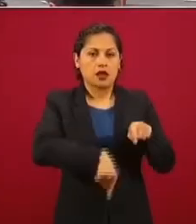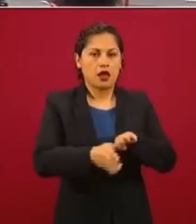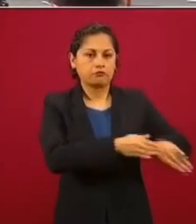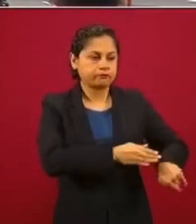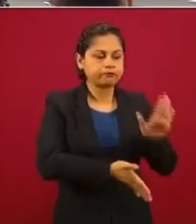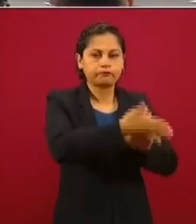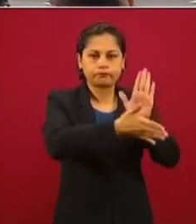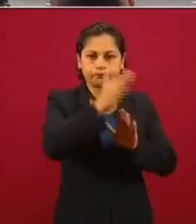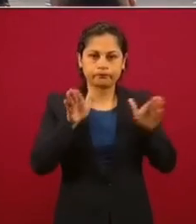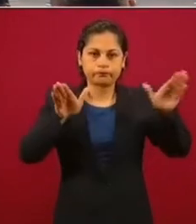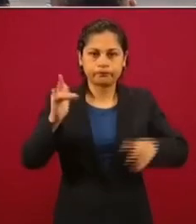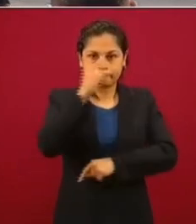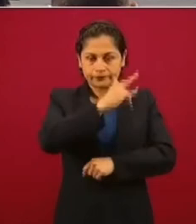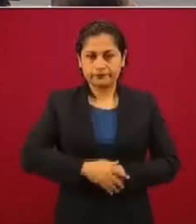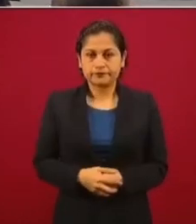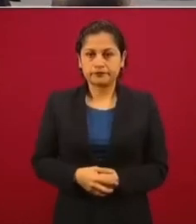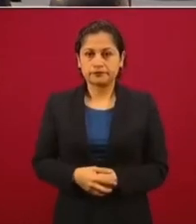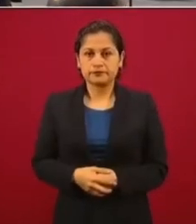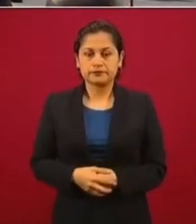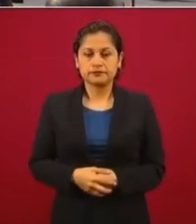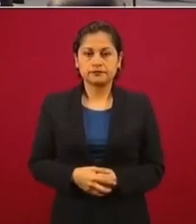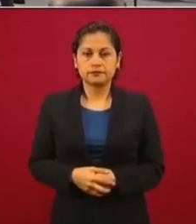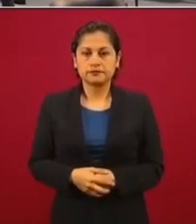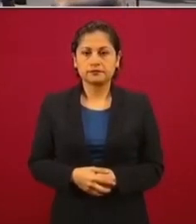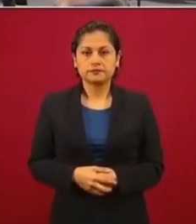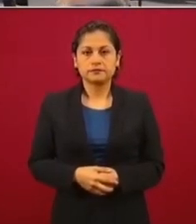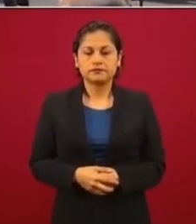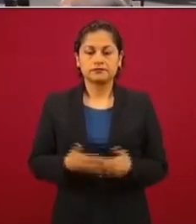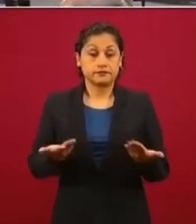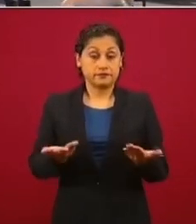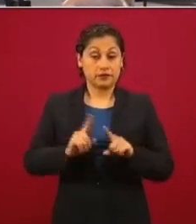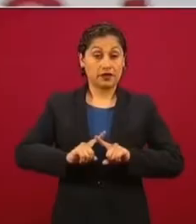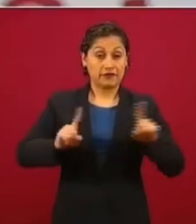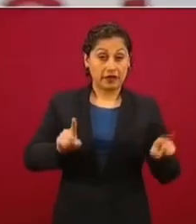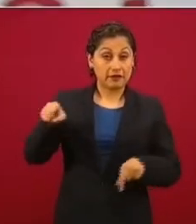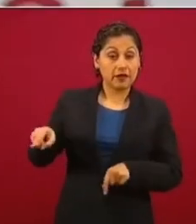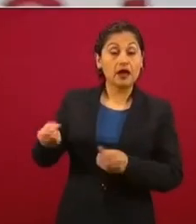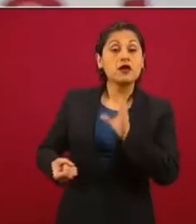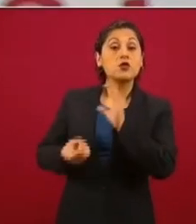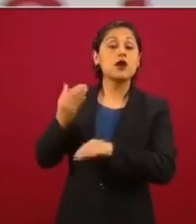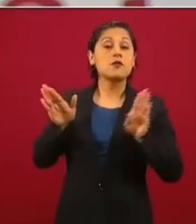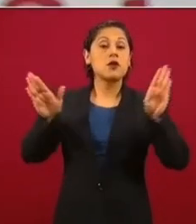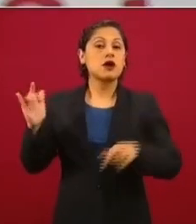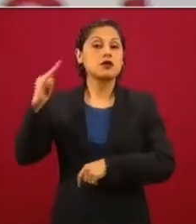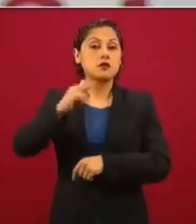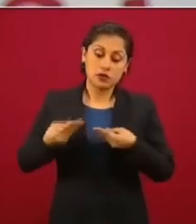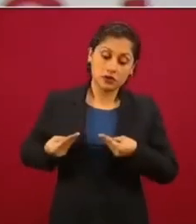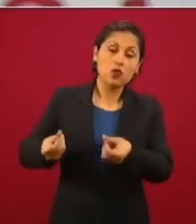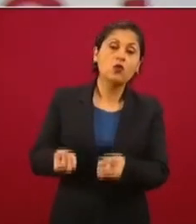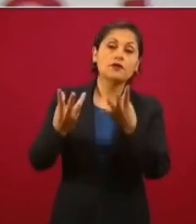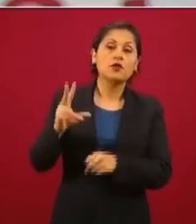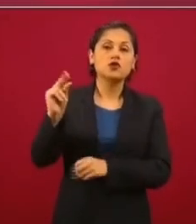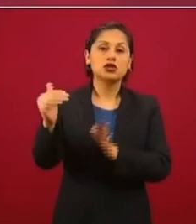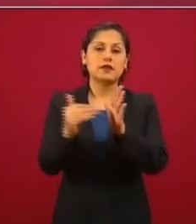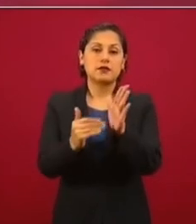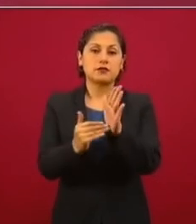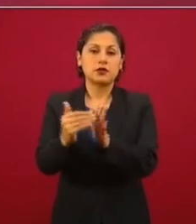Por completo. ¿Cuánto va a costar el nuevo aeropuerto? 80 mil millones.